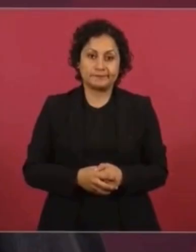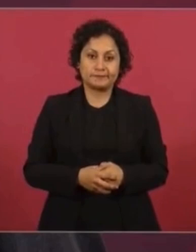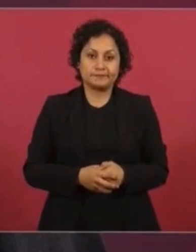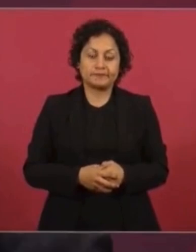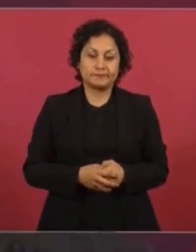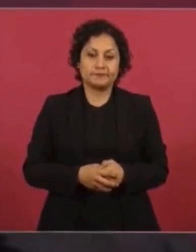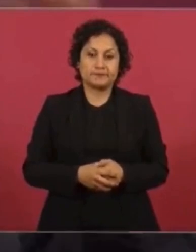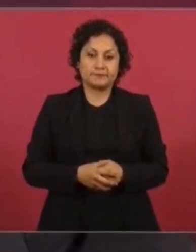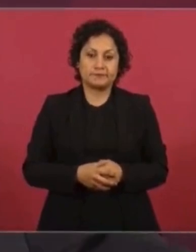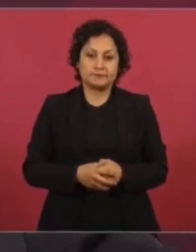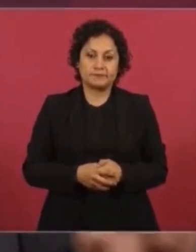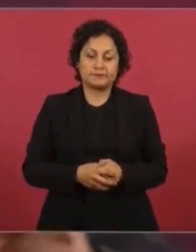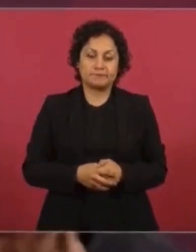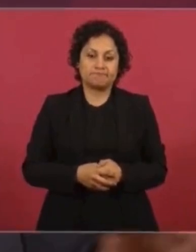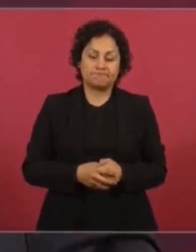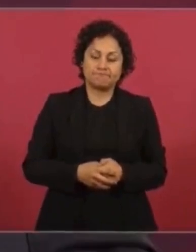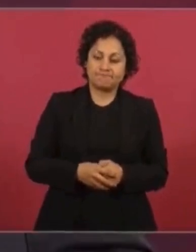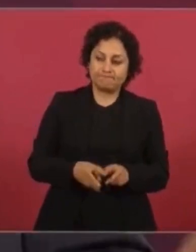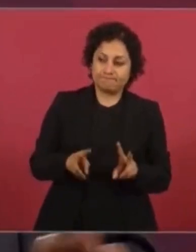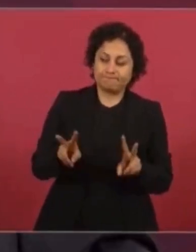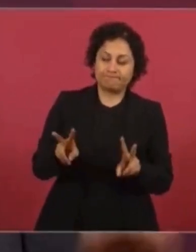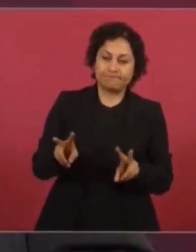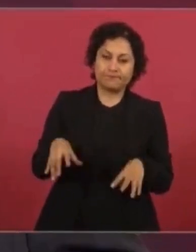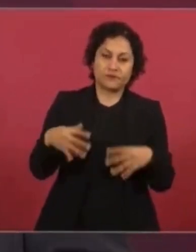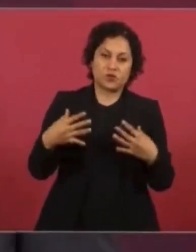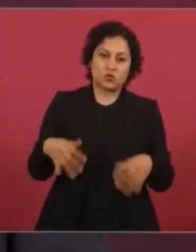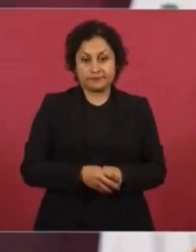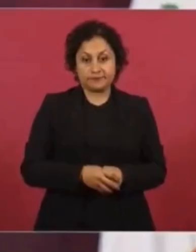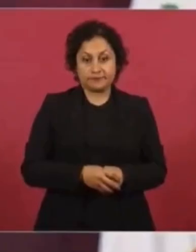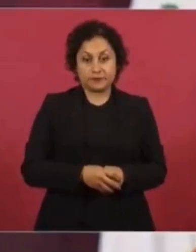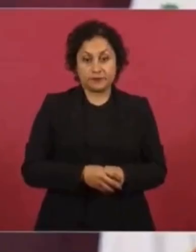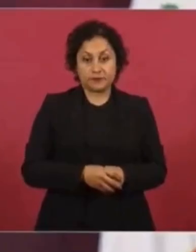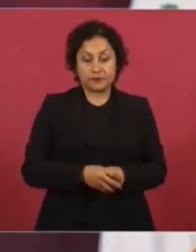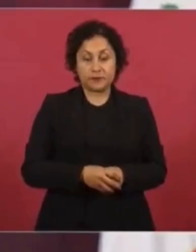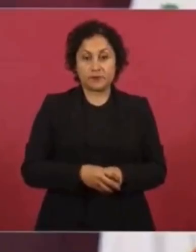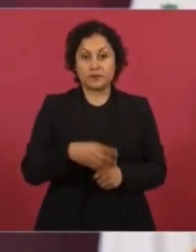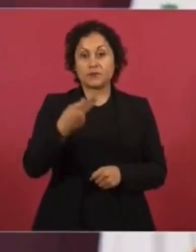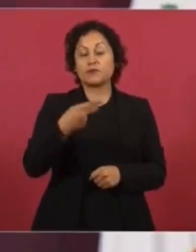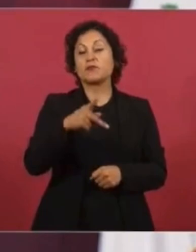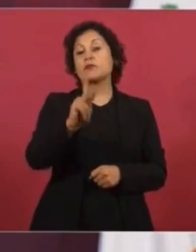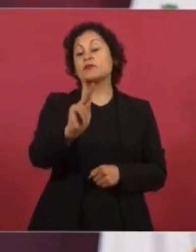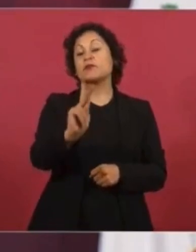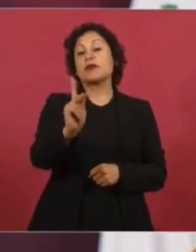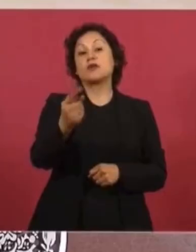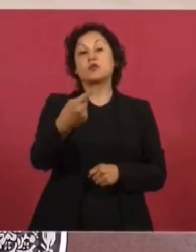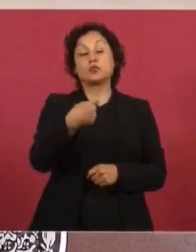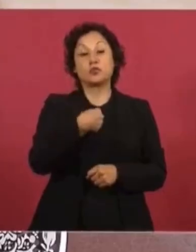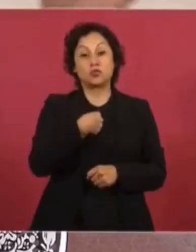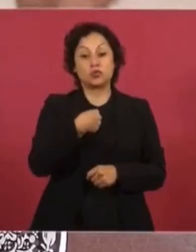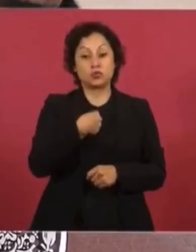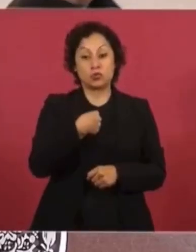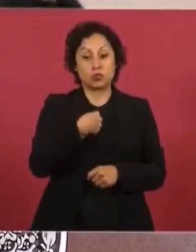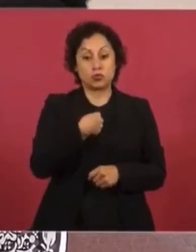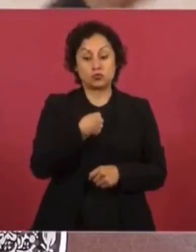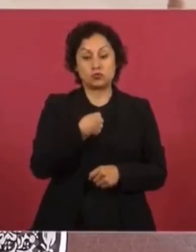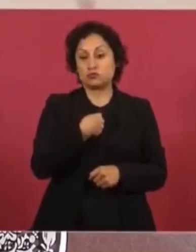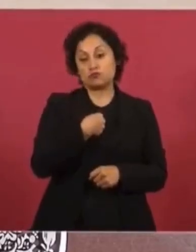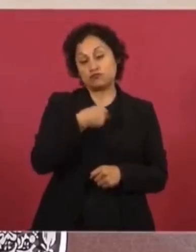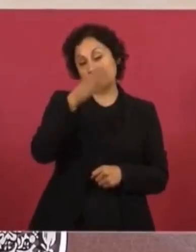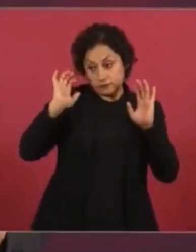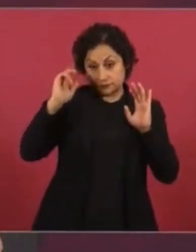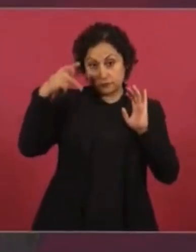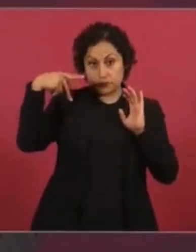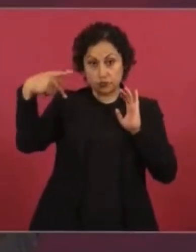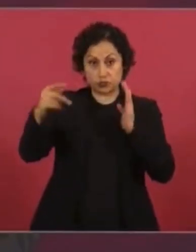y yo no estoy de acuerdo, aunque se respeto la decisión de los